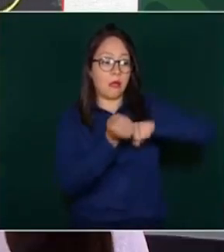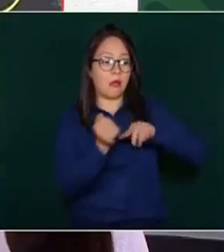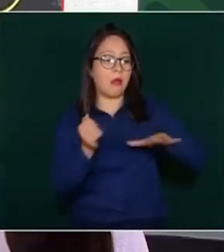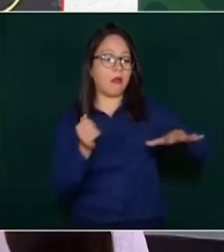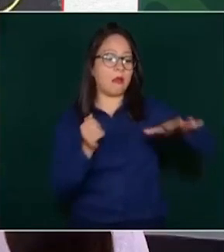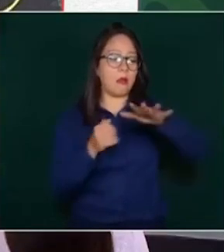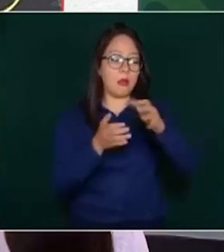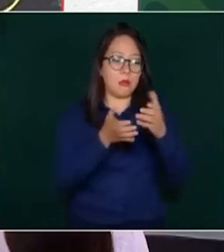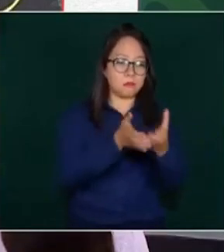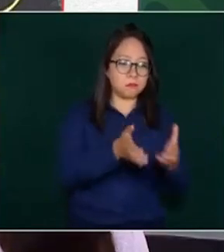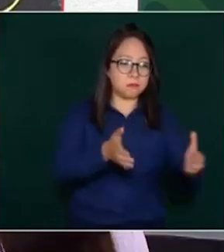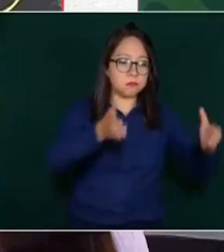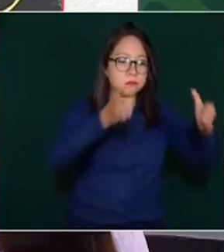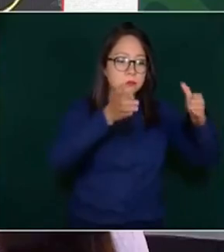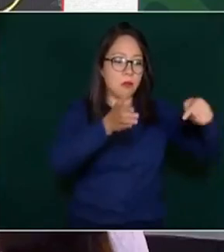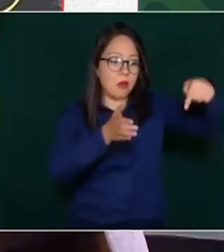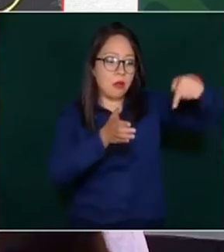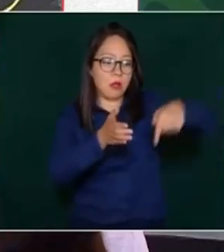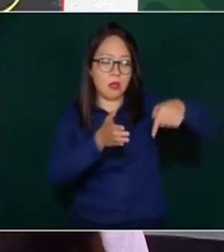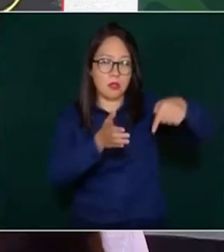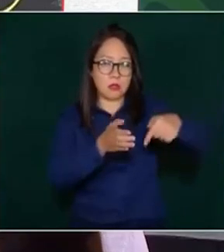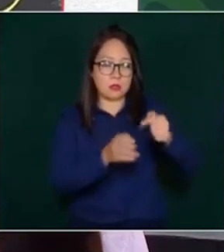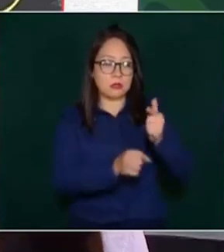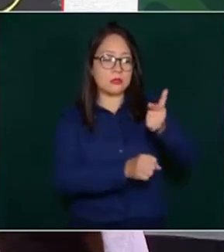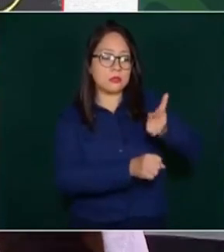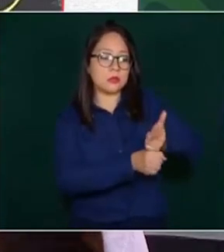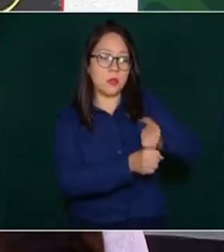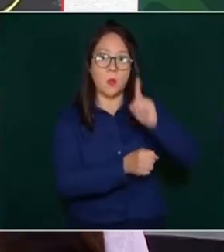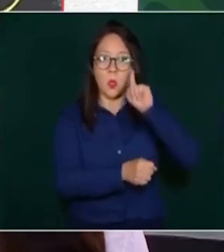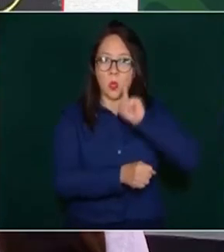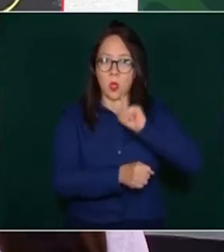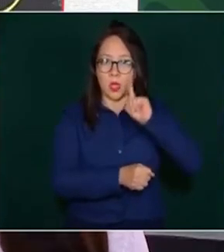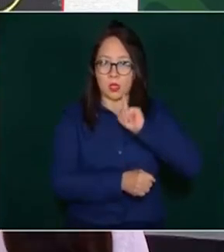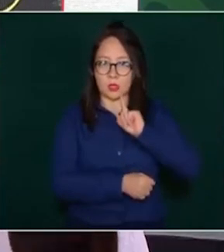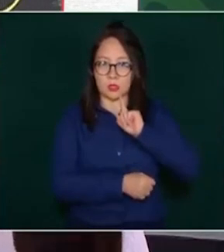fue ubicado el cuerpo de una mujer.